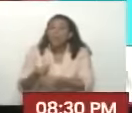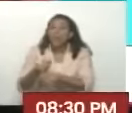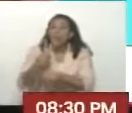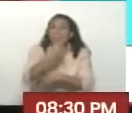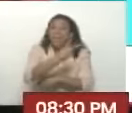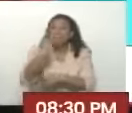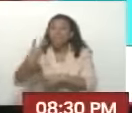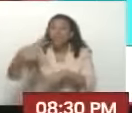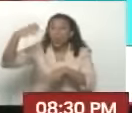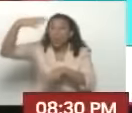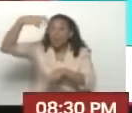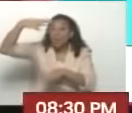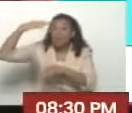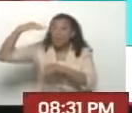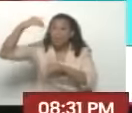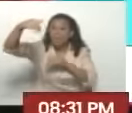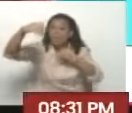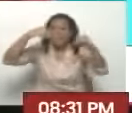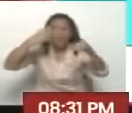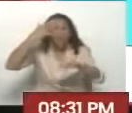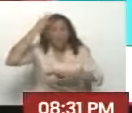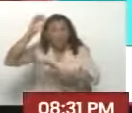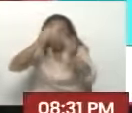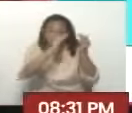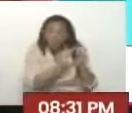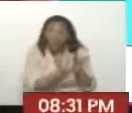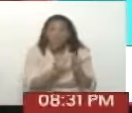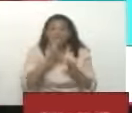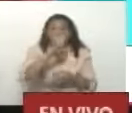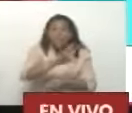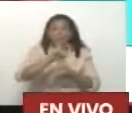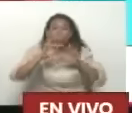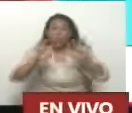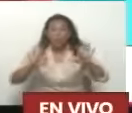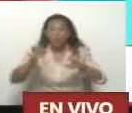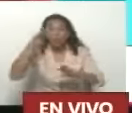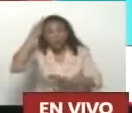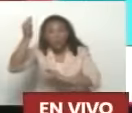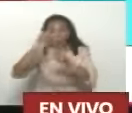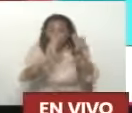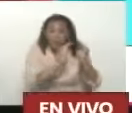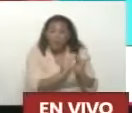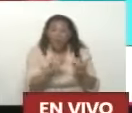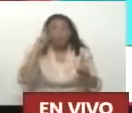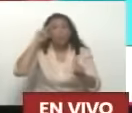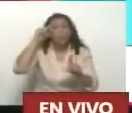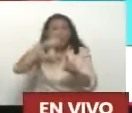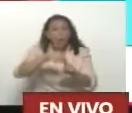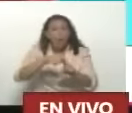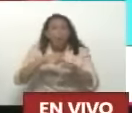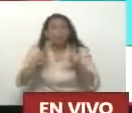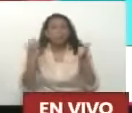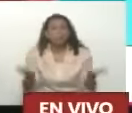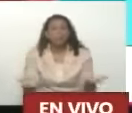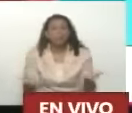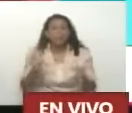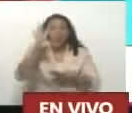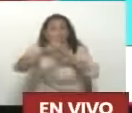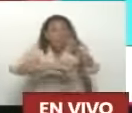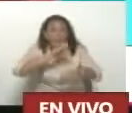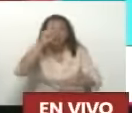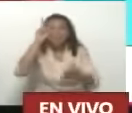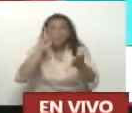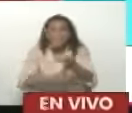22 luminarias En cada uno De los consejos comunales Tenemos 58 consejos comunales De los cuales Compramos